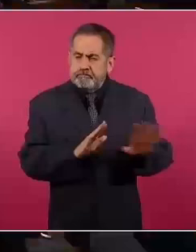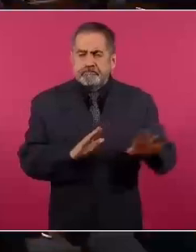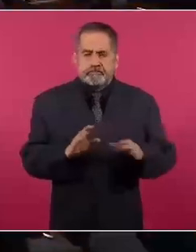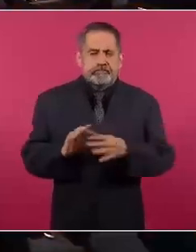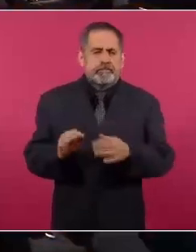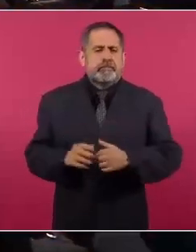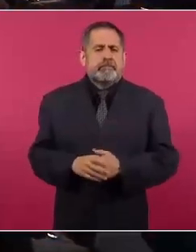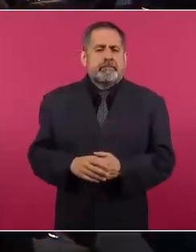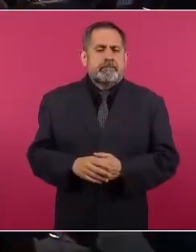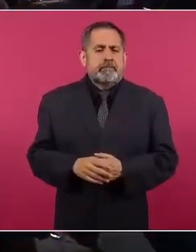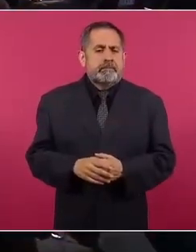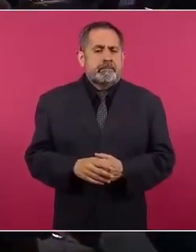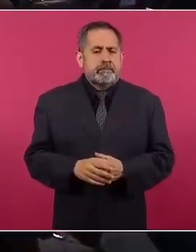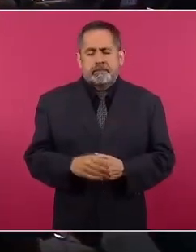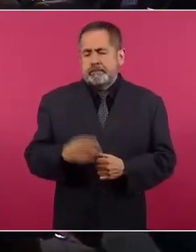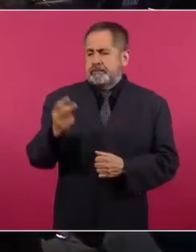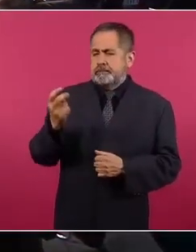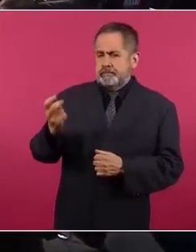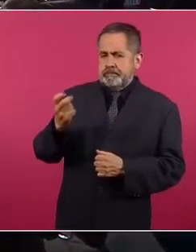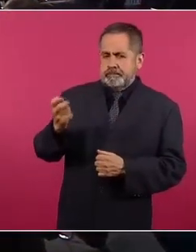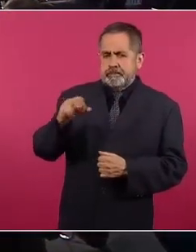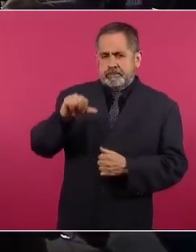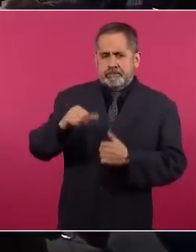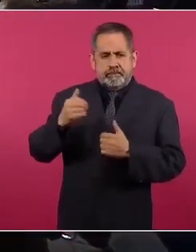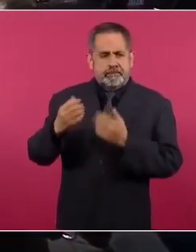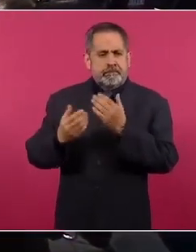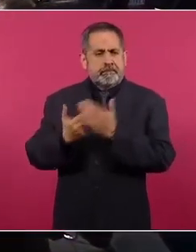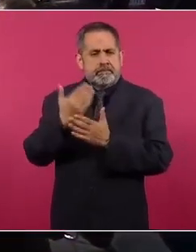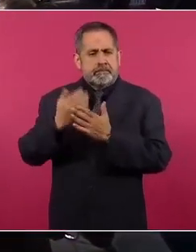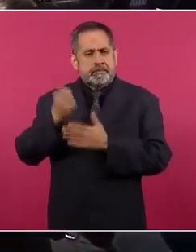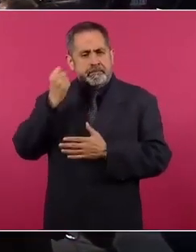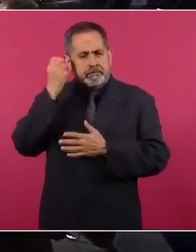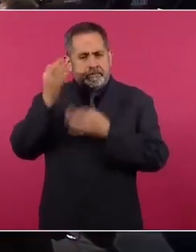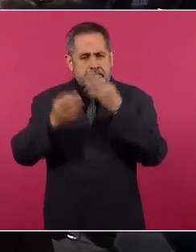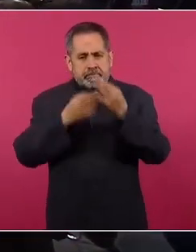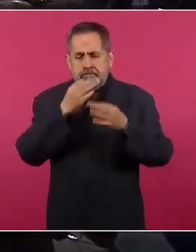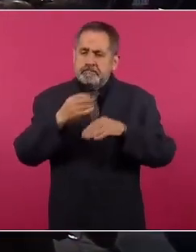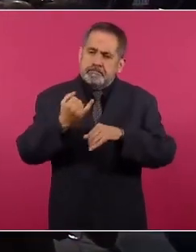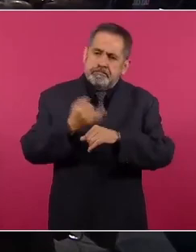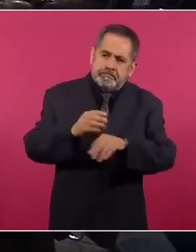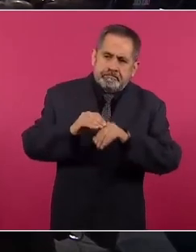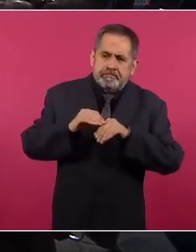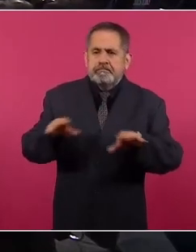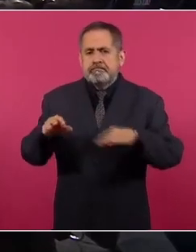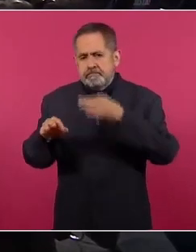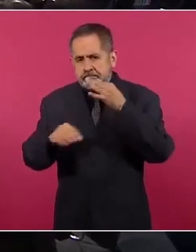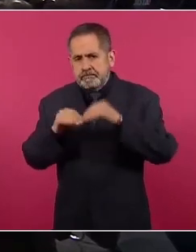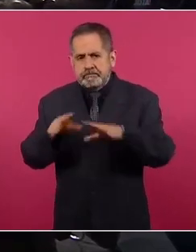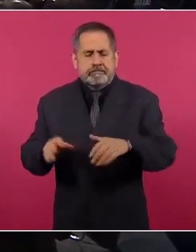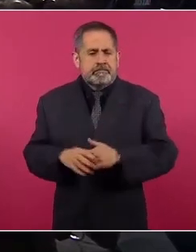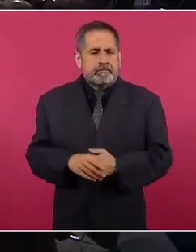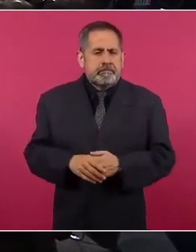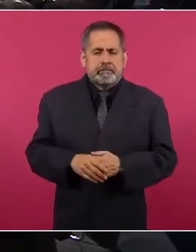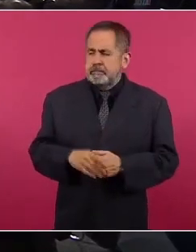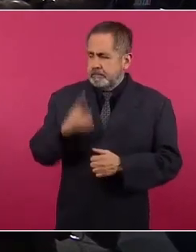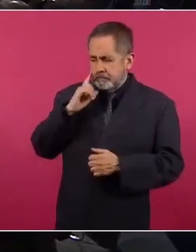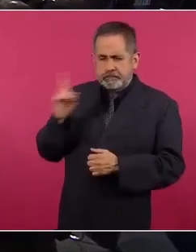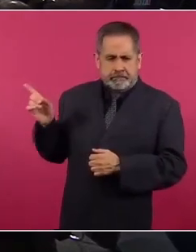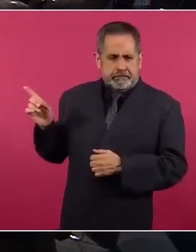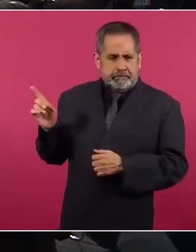Pues para eso es la conferencia, para estar informando. A ver, pon dos